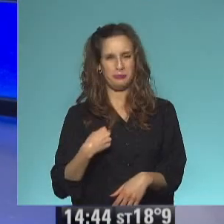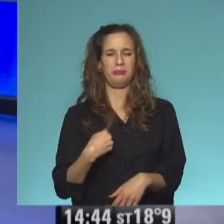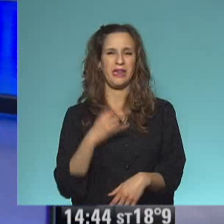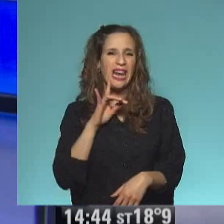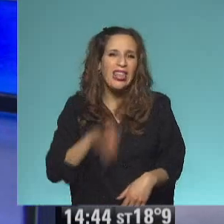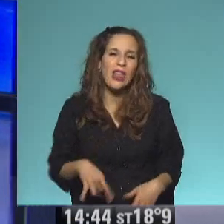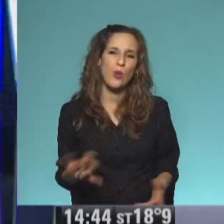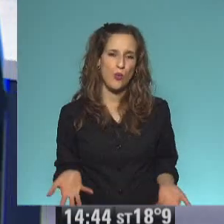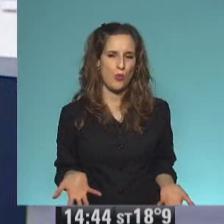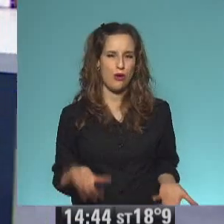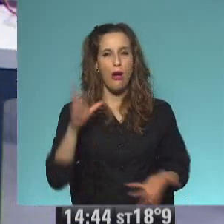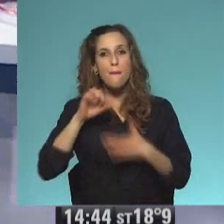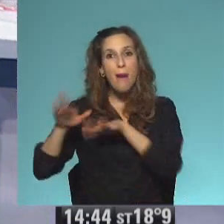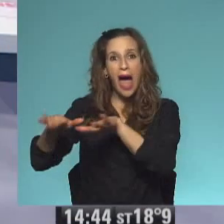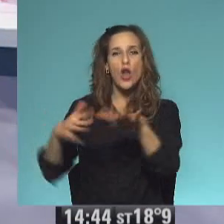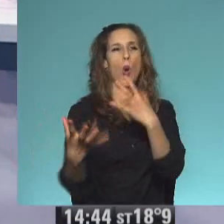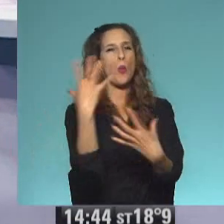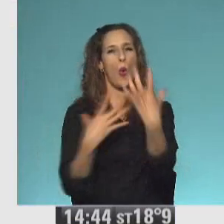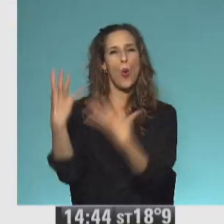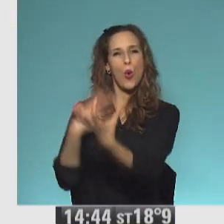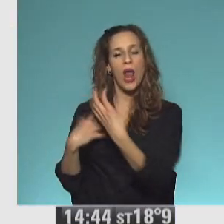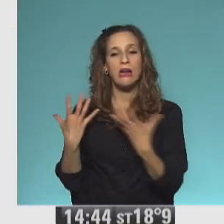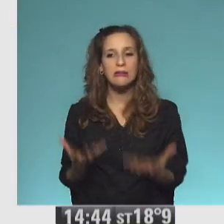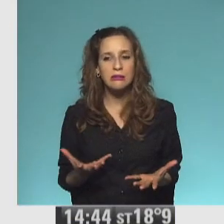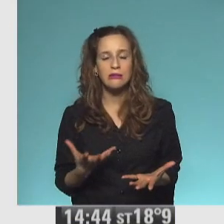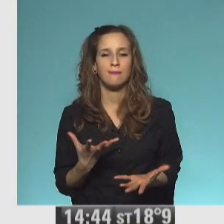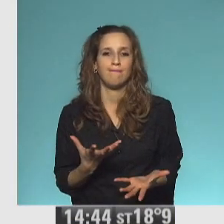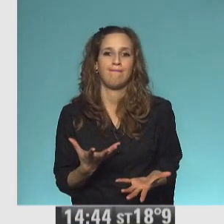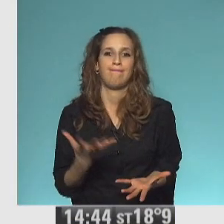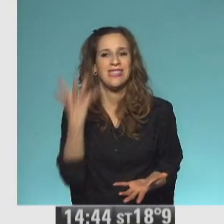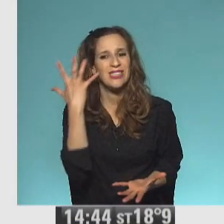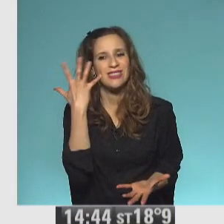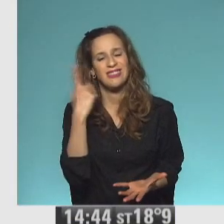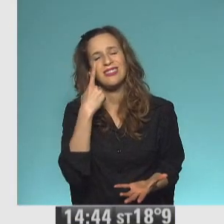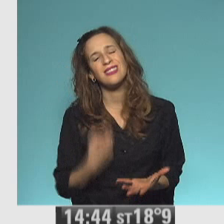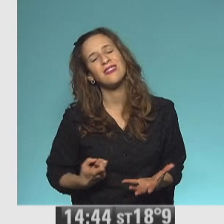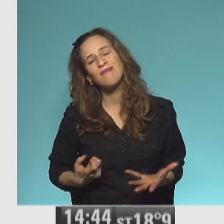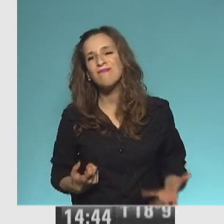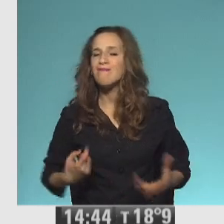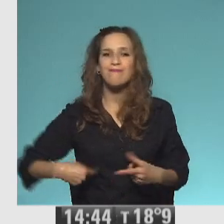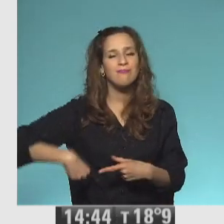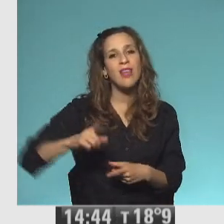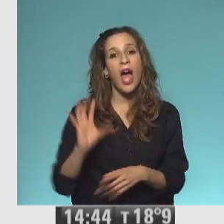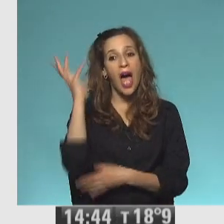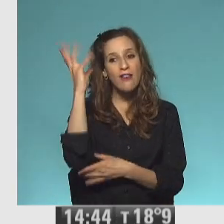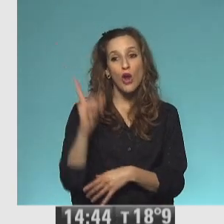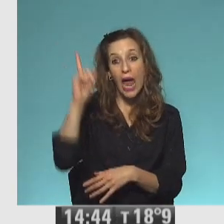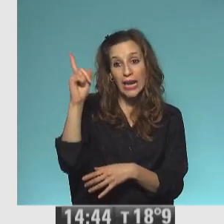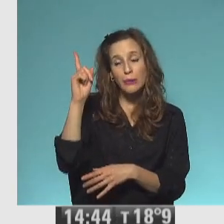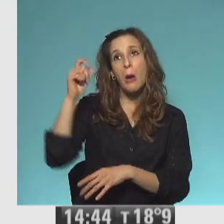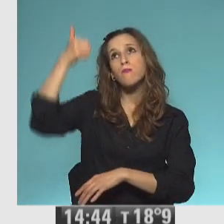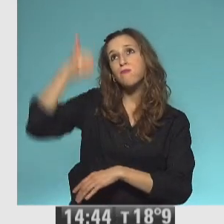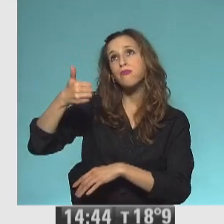burlaban de él. Wilbur estaba muy triste. Se quedó en lo más alto del árbol todo el día y toda la noche.